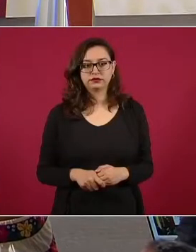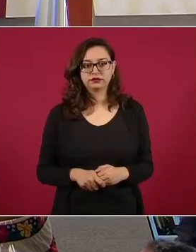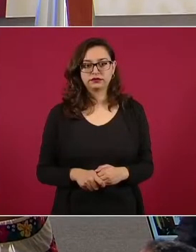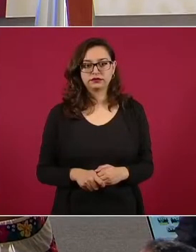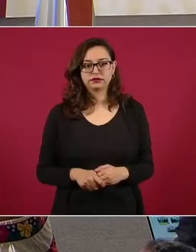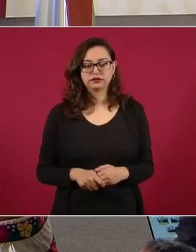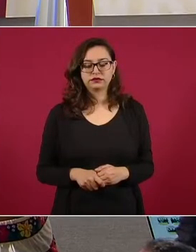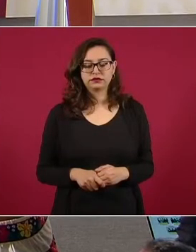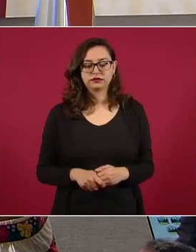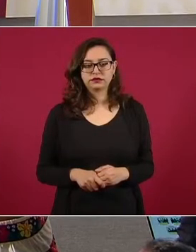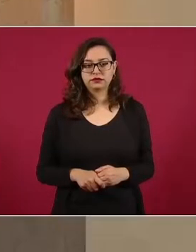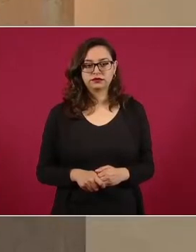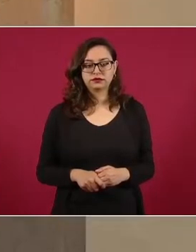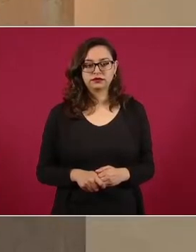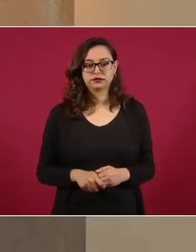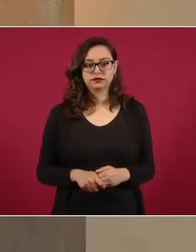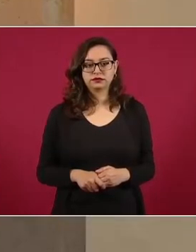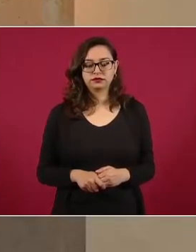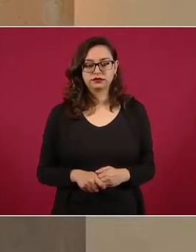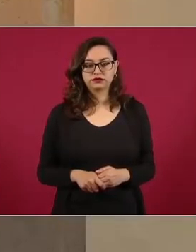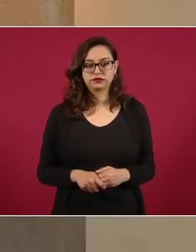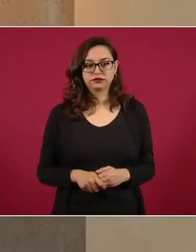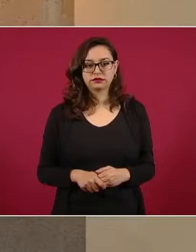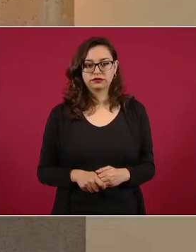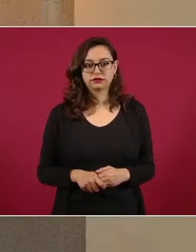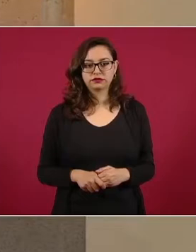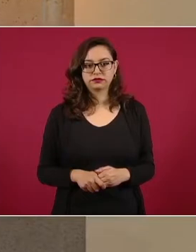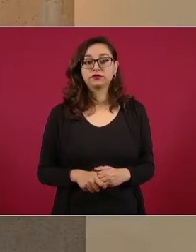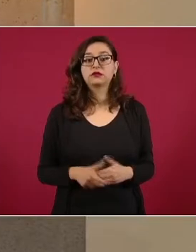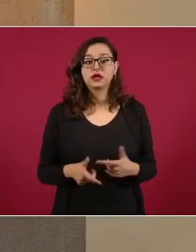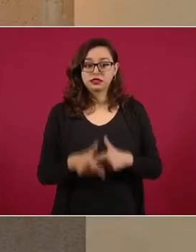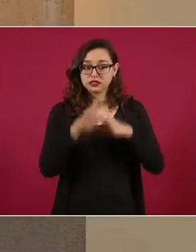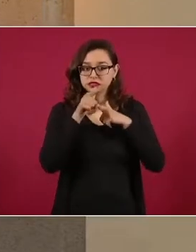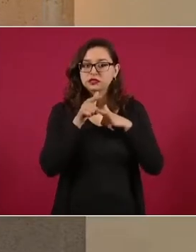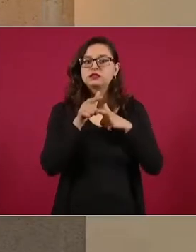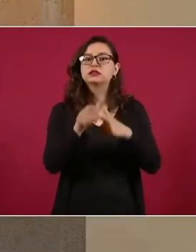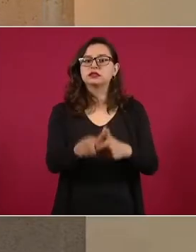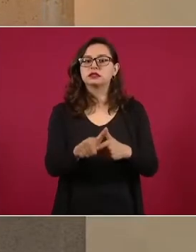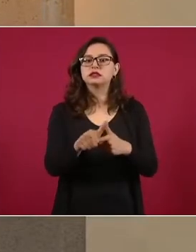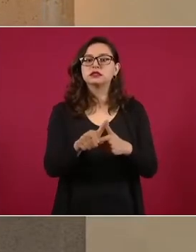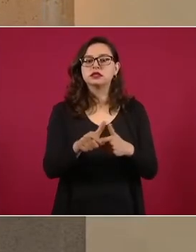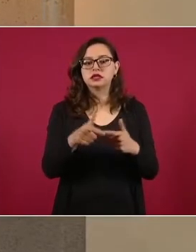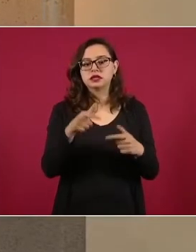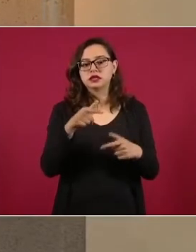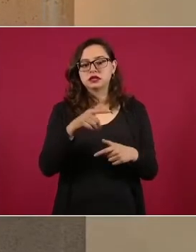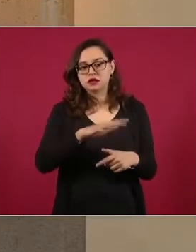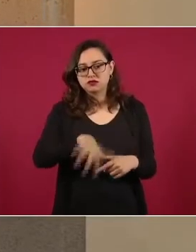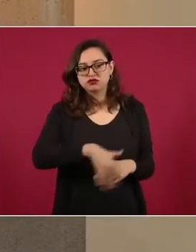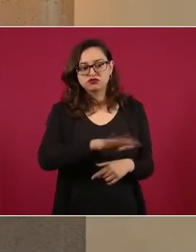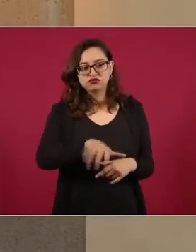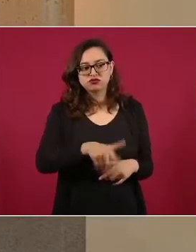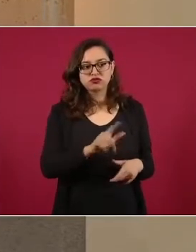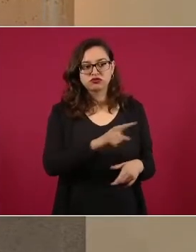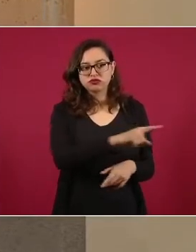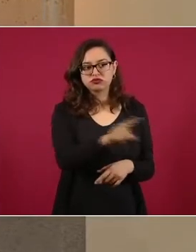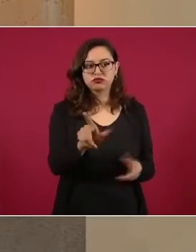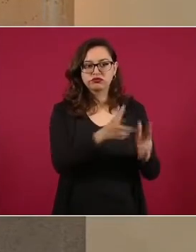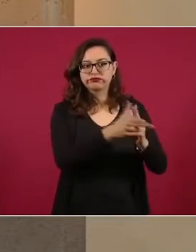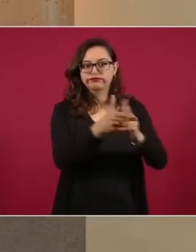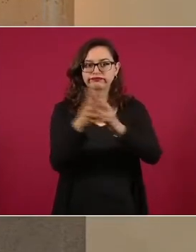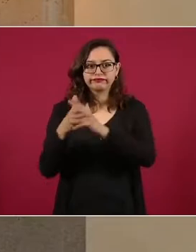Iturbide N., el pasado 13 de septiembre. Se continúa con las acciones de este grupo anti-homicidio. Siguiente.